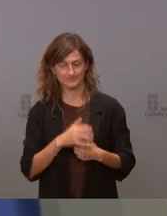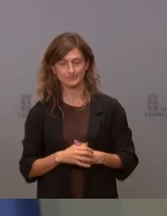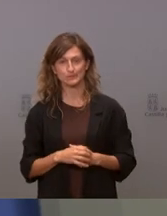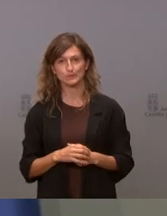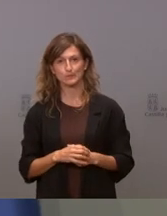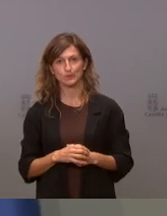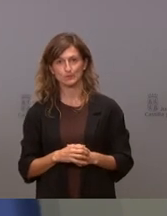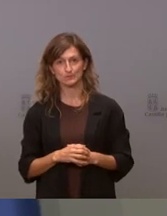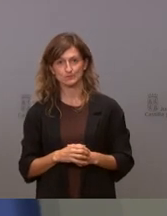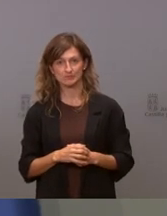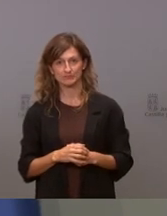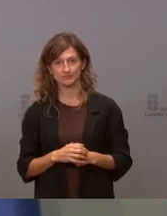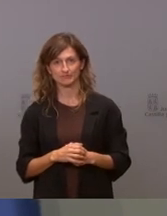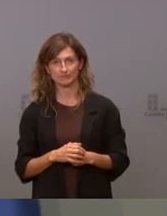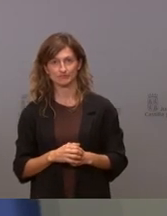Bueno, qué decir.